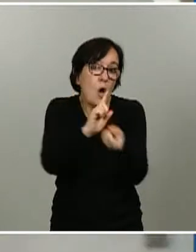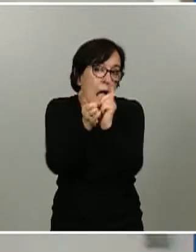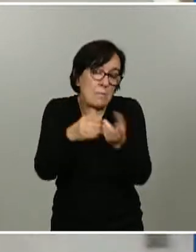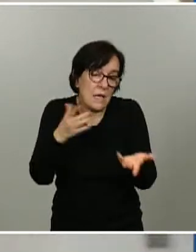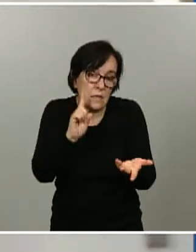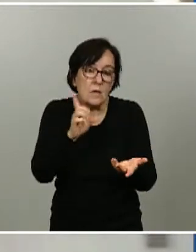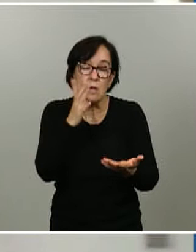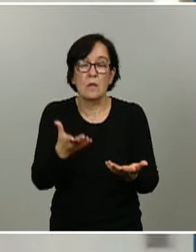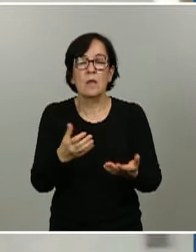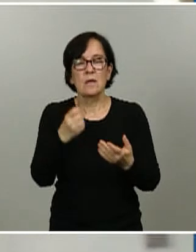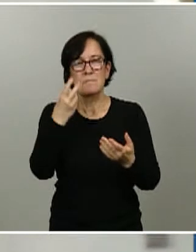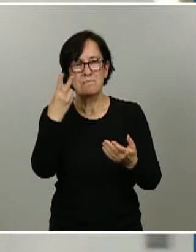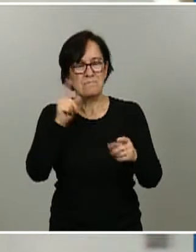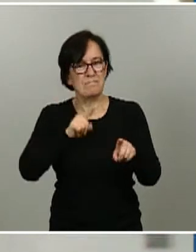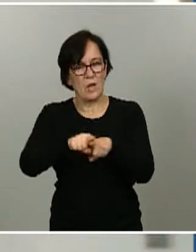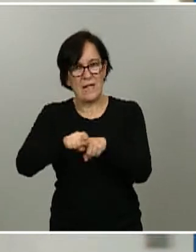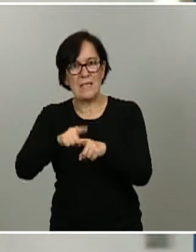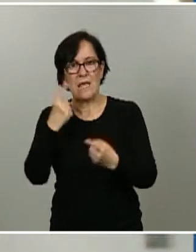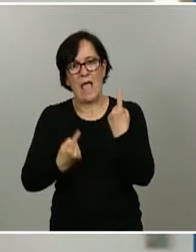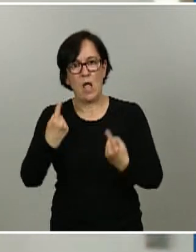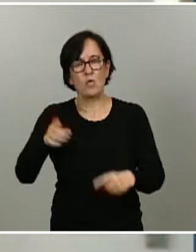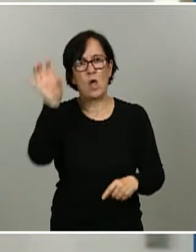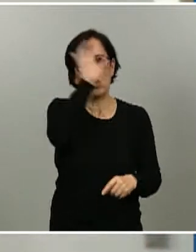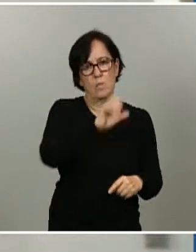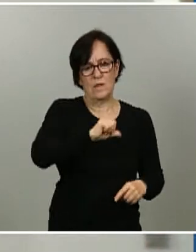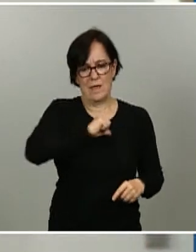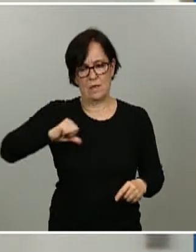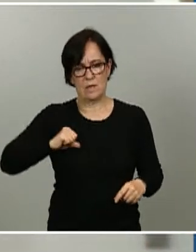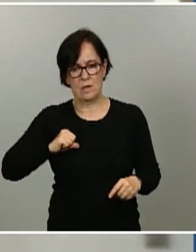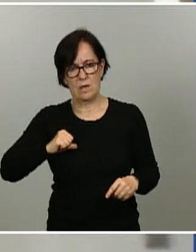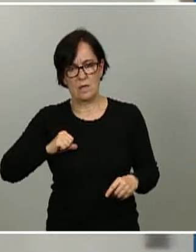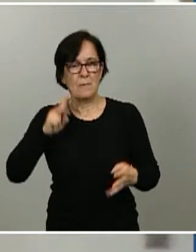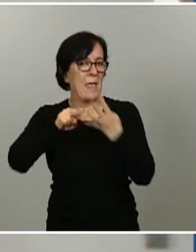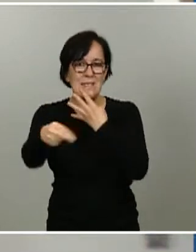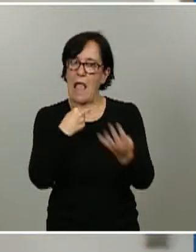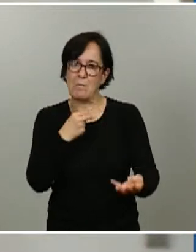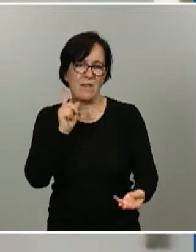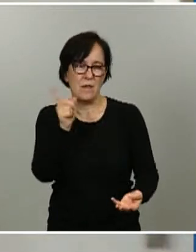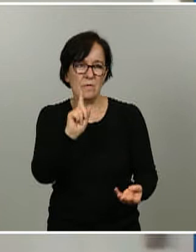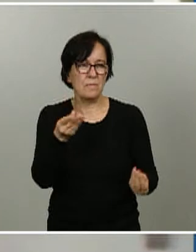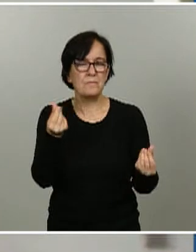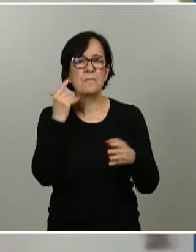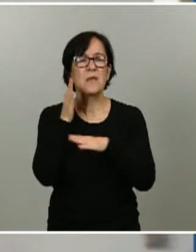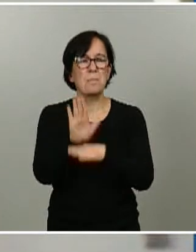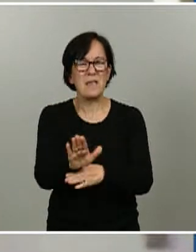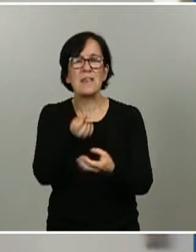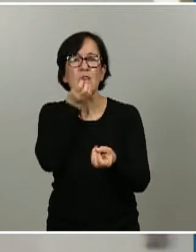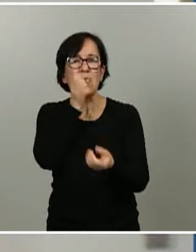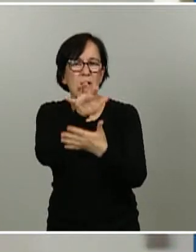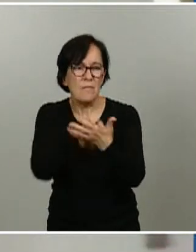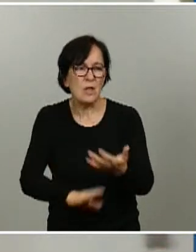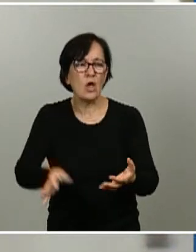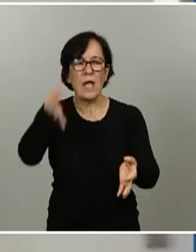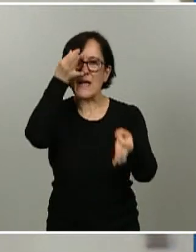ha habido varias críticas de comunidades autónomas acerca de la transparencia o de la presentación de los informes, de los criterios públicos,